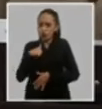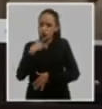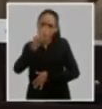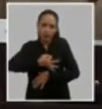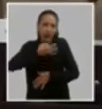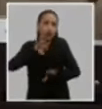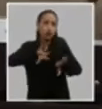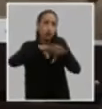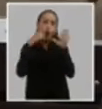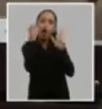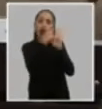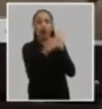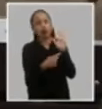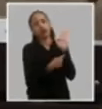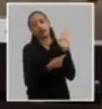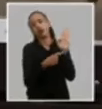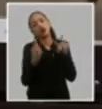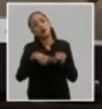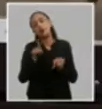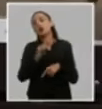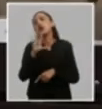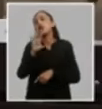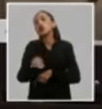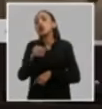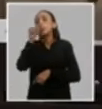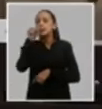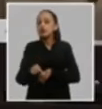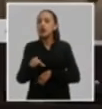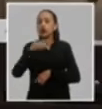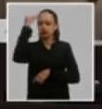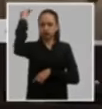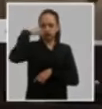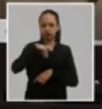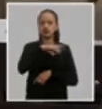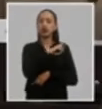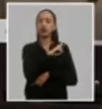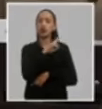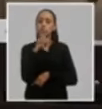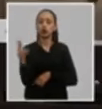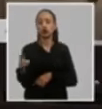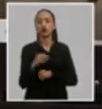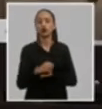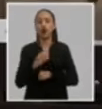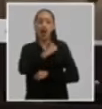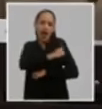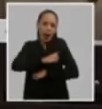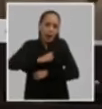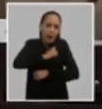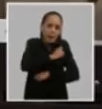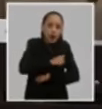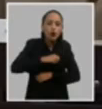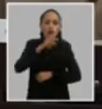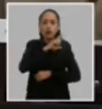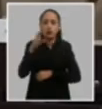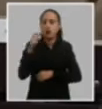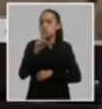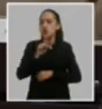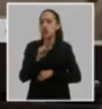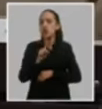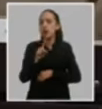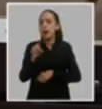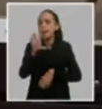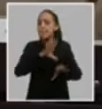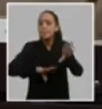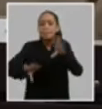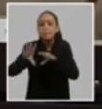solo digo un cuadro con total apego y probadas condiciones revolucionarias un cuadro que tenga amor por la revolución no hay que pedirle que hable con el pueblo